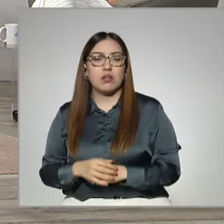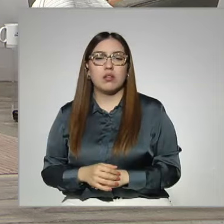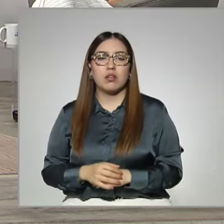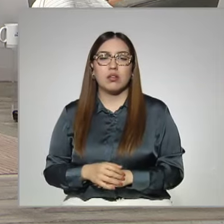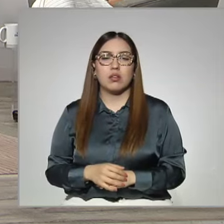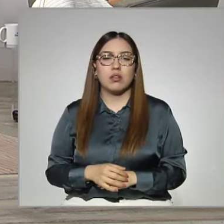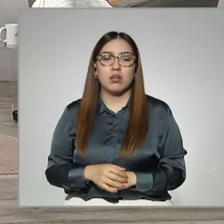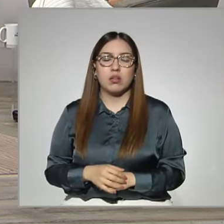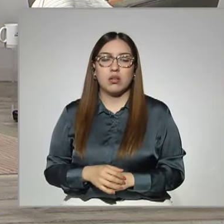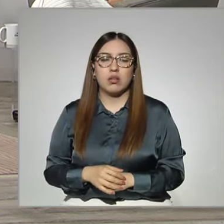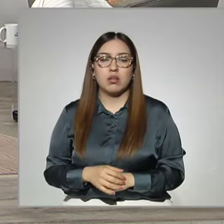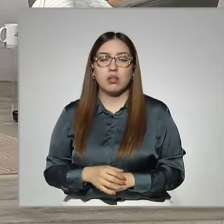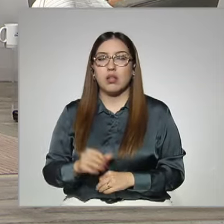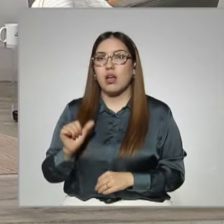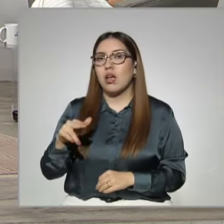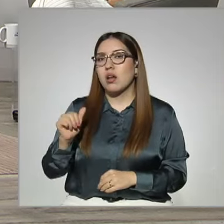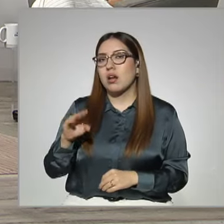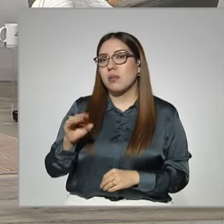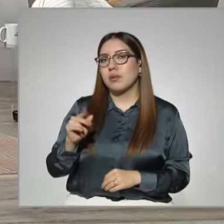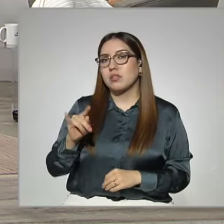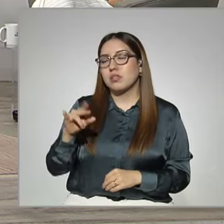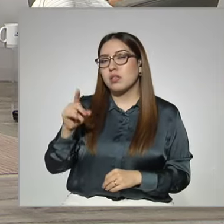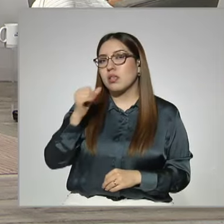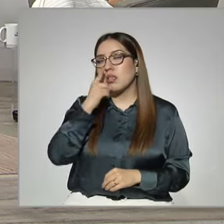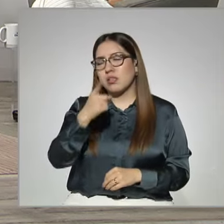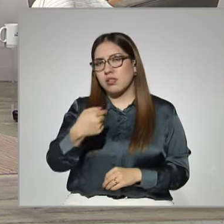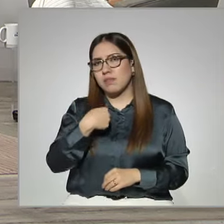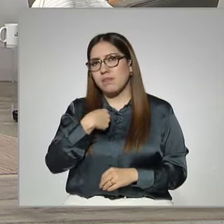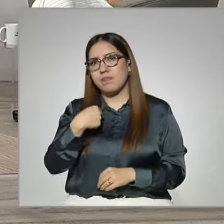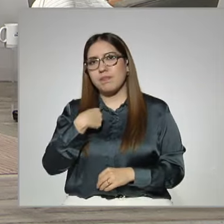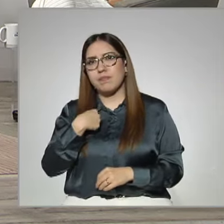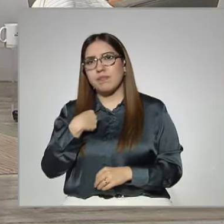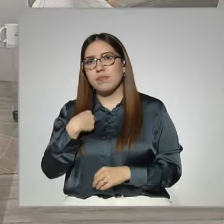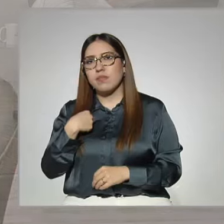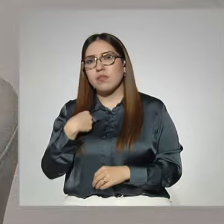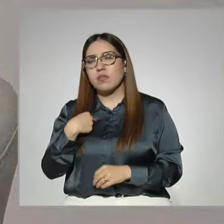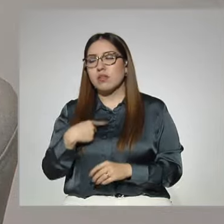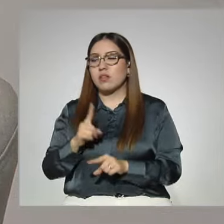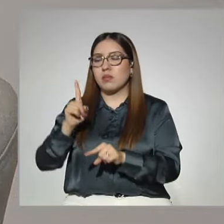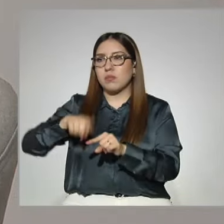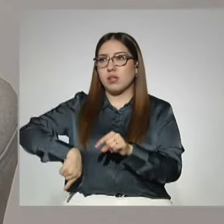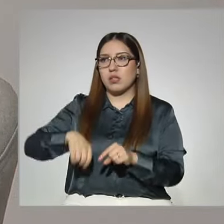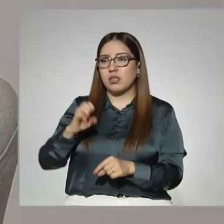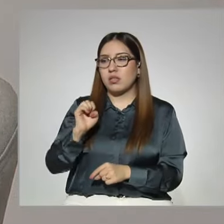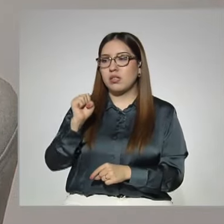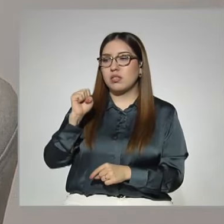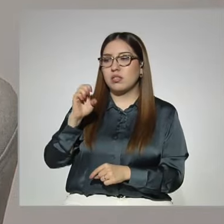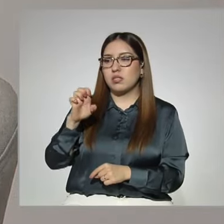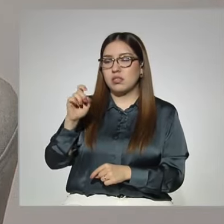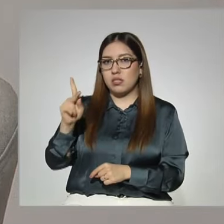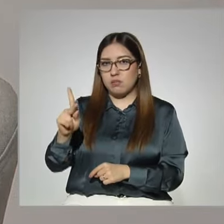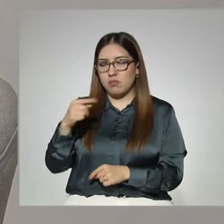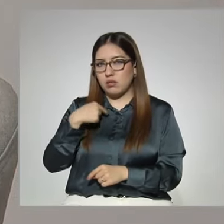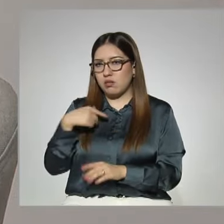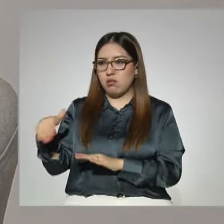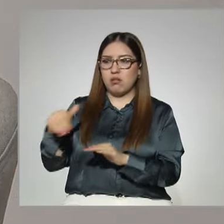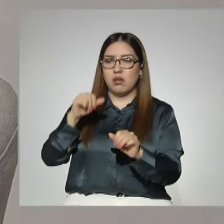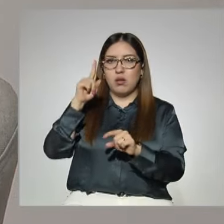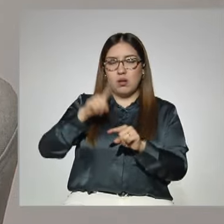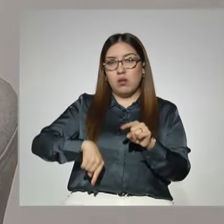gracias. Ana Bastida nos dice, a mí me dieron de baja de prepa en línea de la SEP, ¿hay alguna otra oportunidad para poder terminarla?